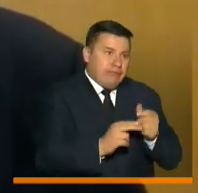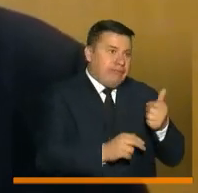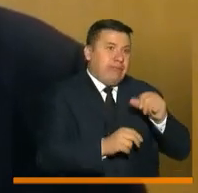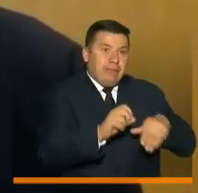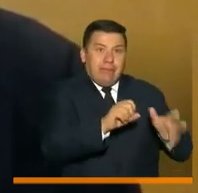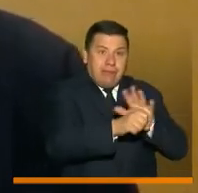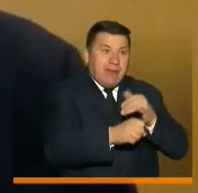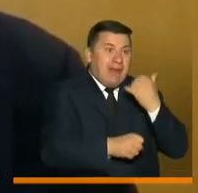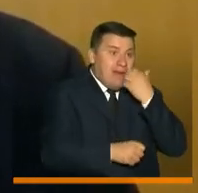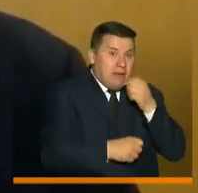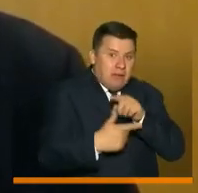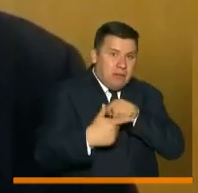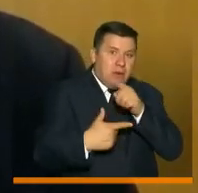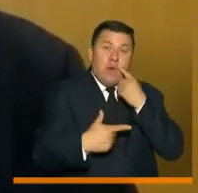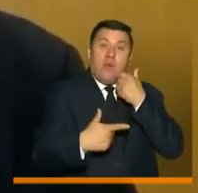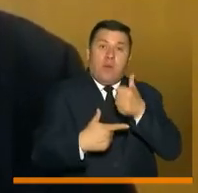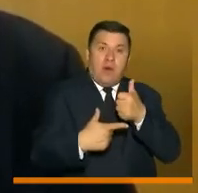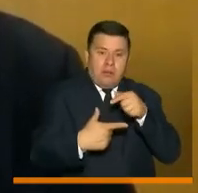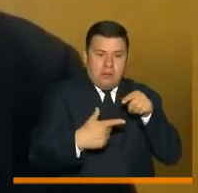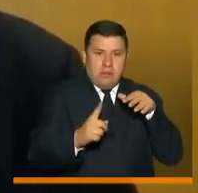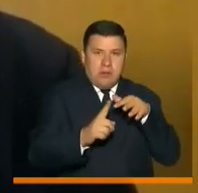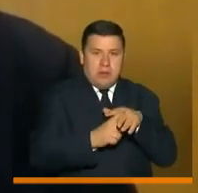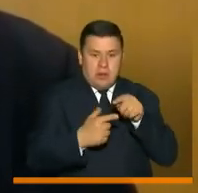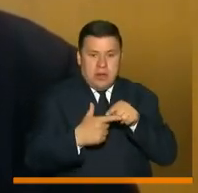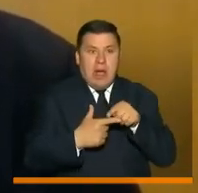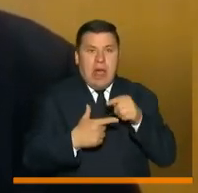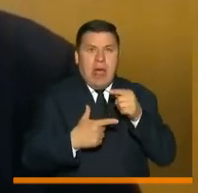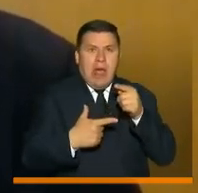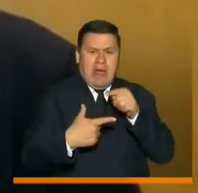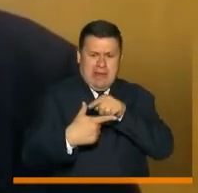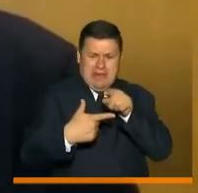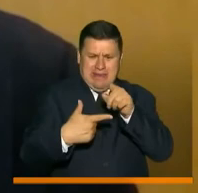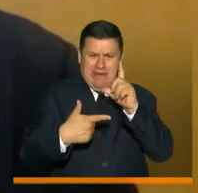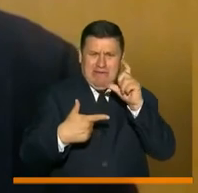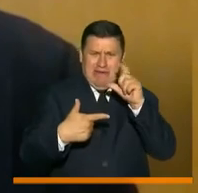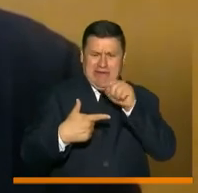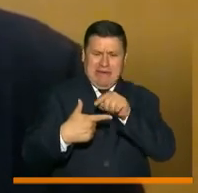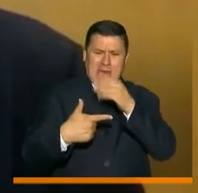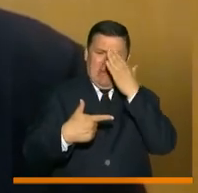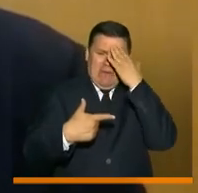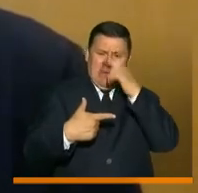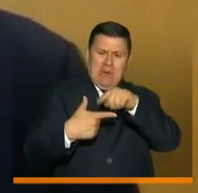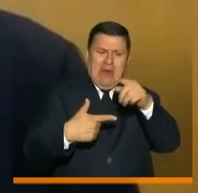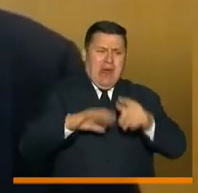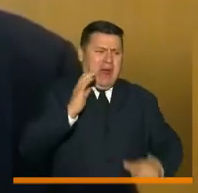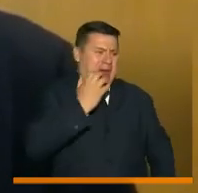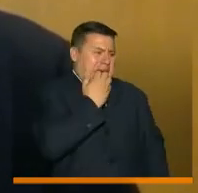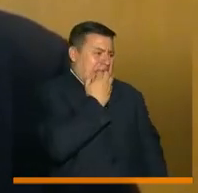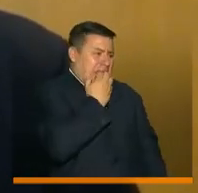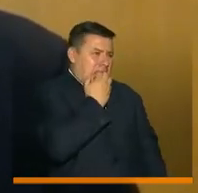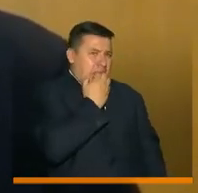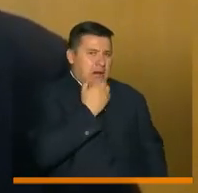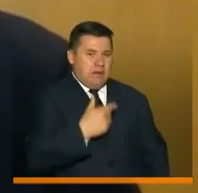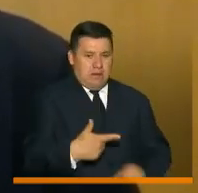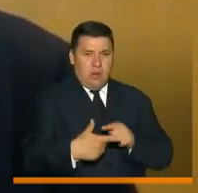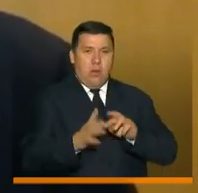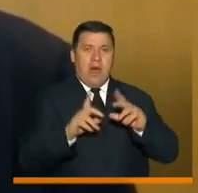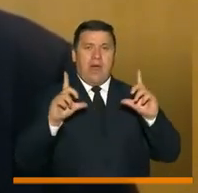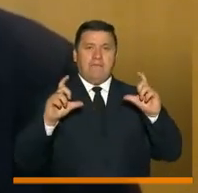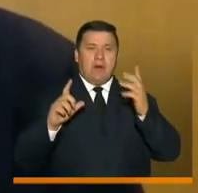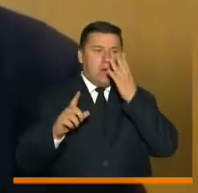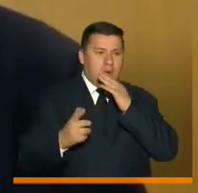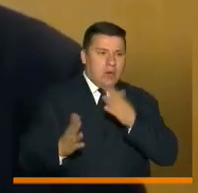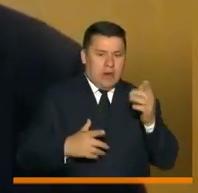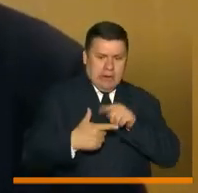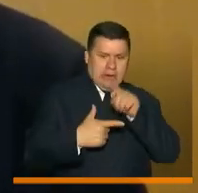sospecha que tiene síntomas, siendo muy bueno, tiene el efecto paradójico de hacerlo ver mal a uno en la foto de los casos y en la foto de los